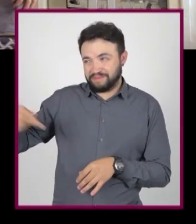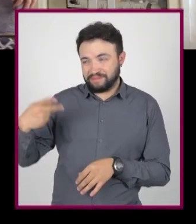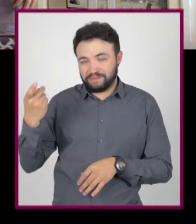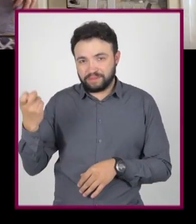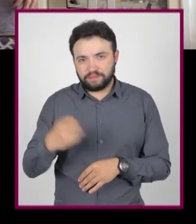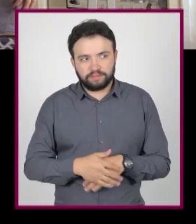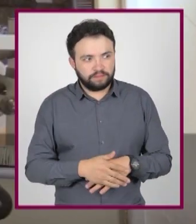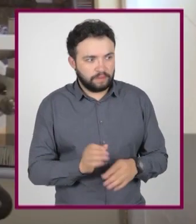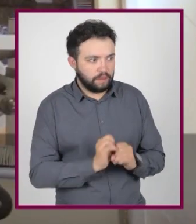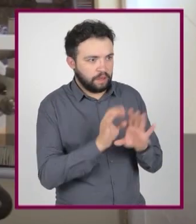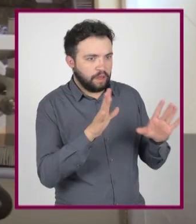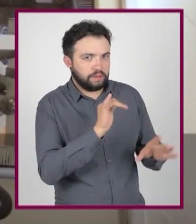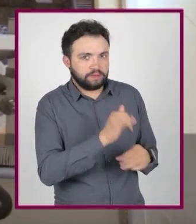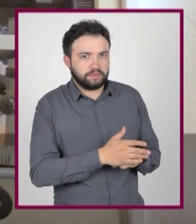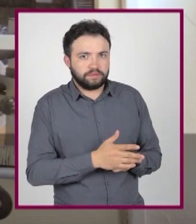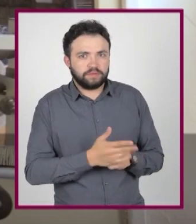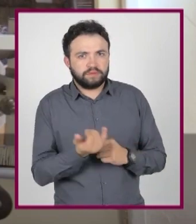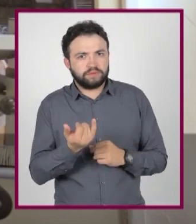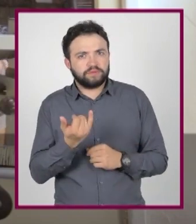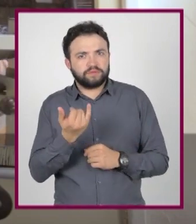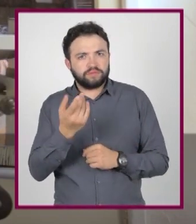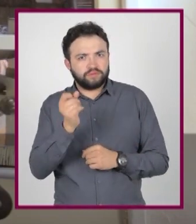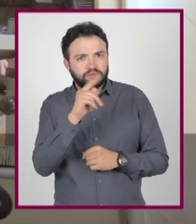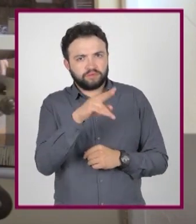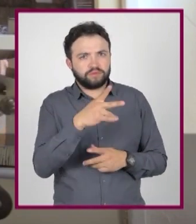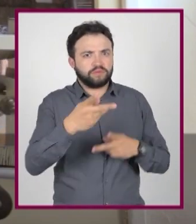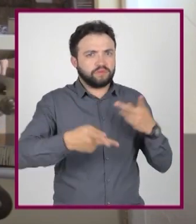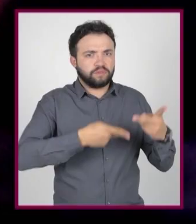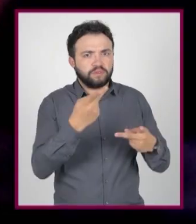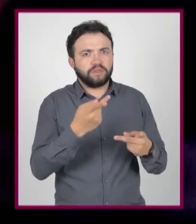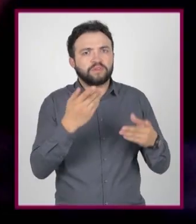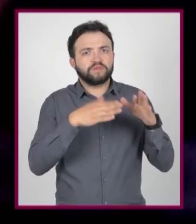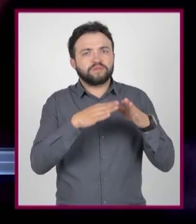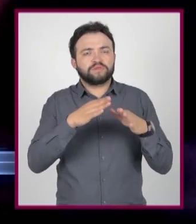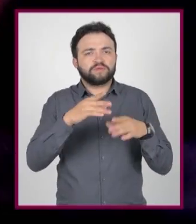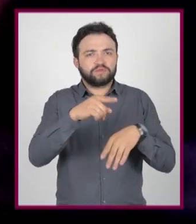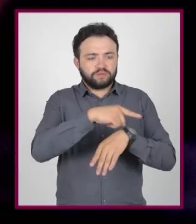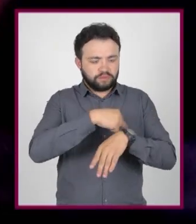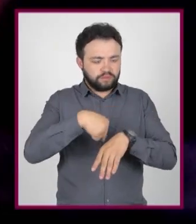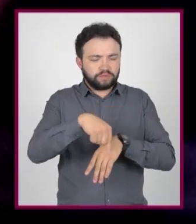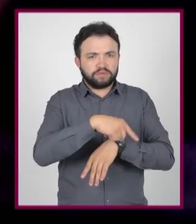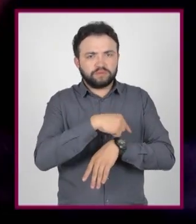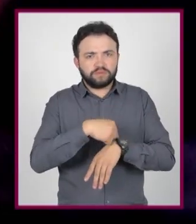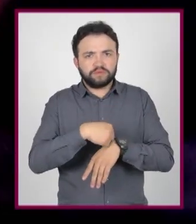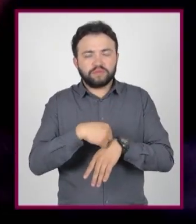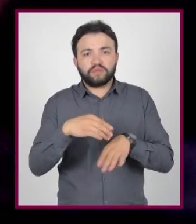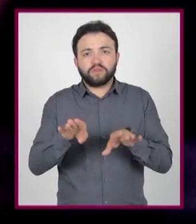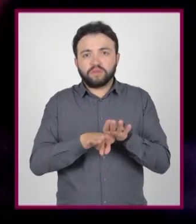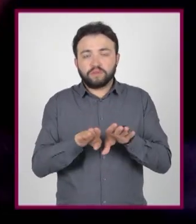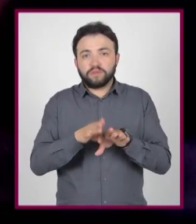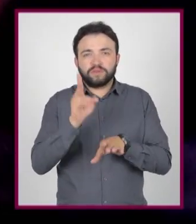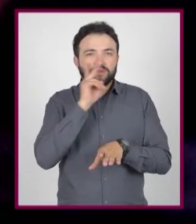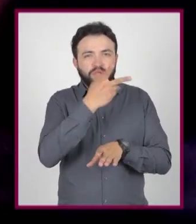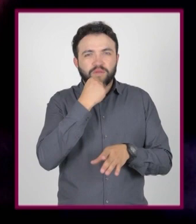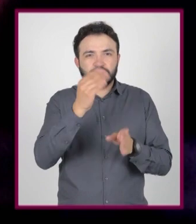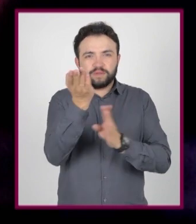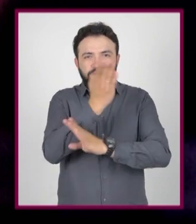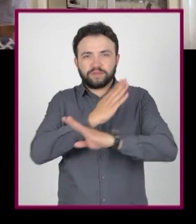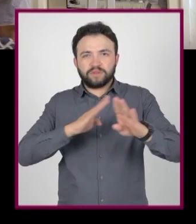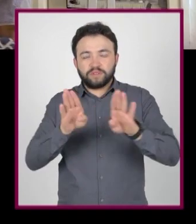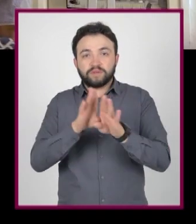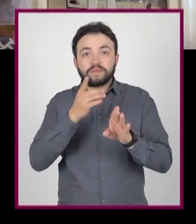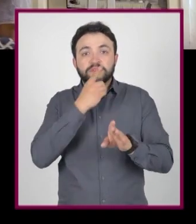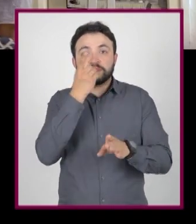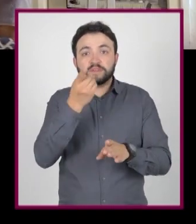serio tu pregunta? Pues claro que sí. ¿Has oído hablar de las horas vuelo? Bruce Lee decía que si le dedicas 10 años a una disciplina,